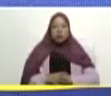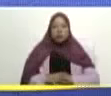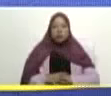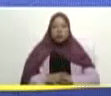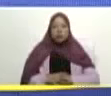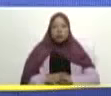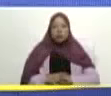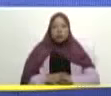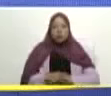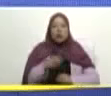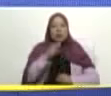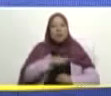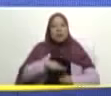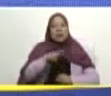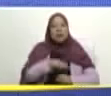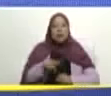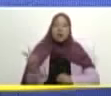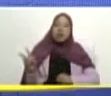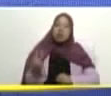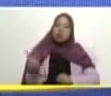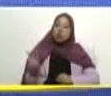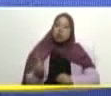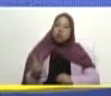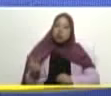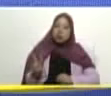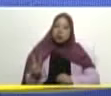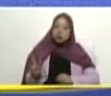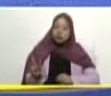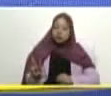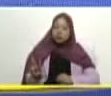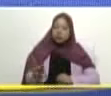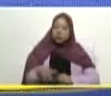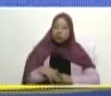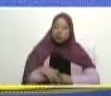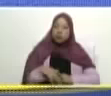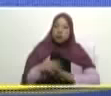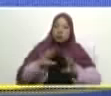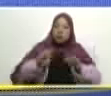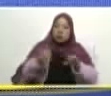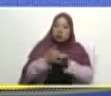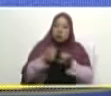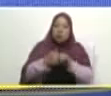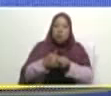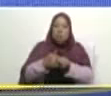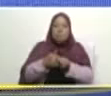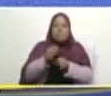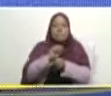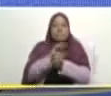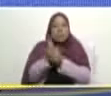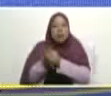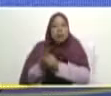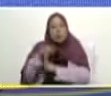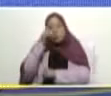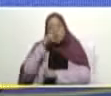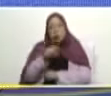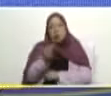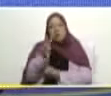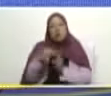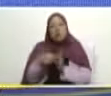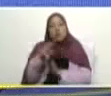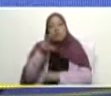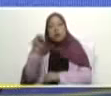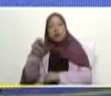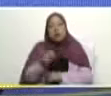la gran misión agrovenezuela en plena pandemia año 2020